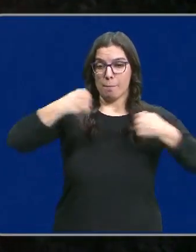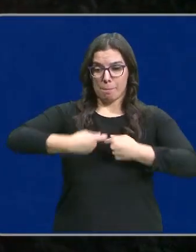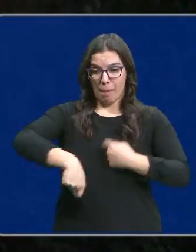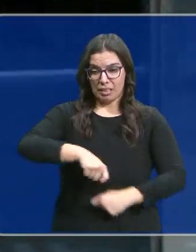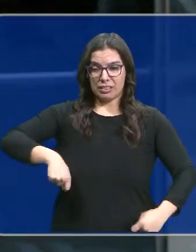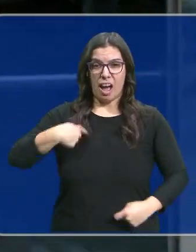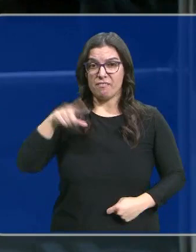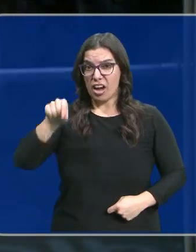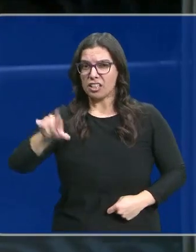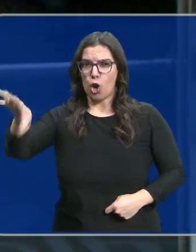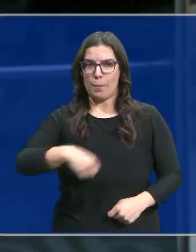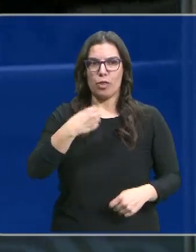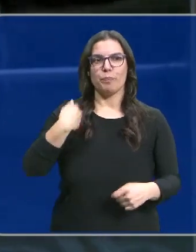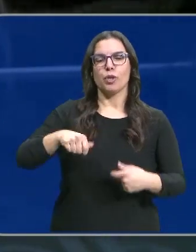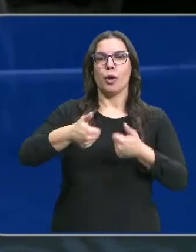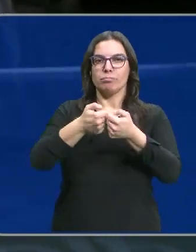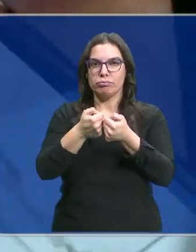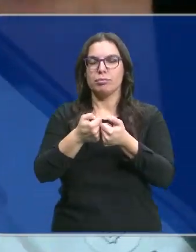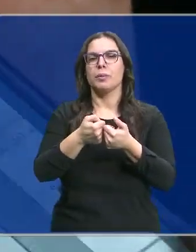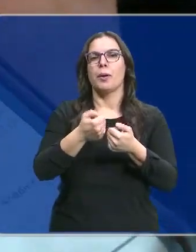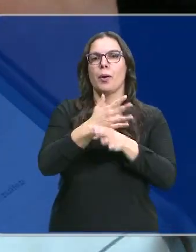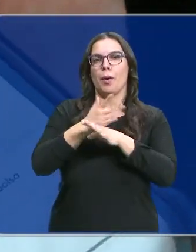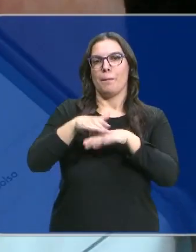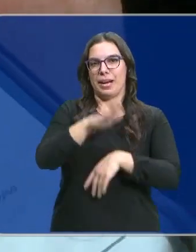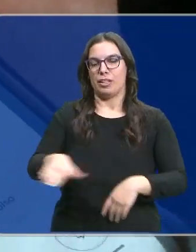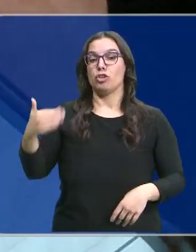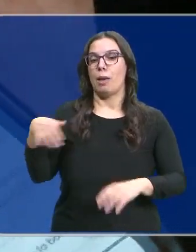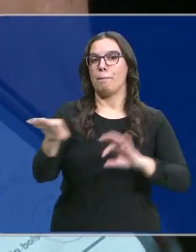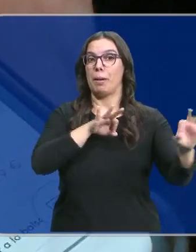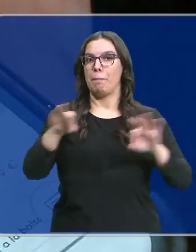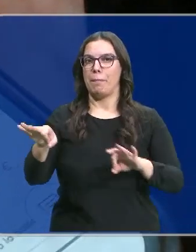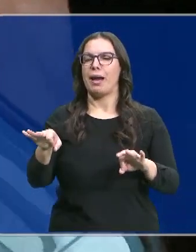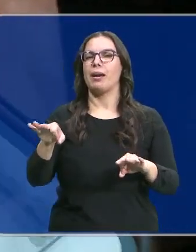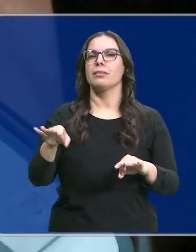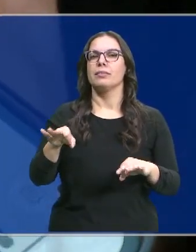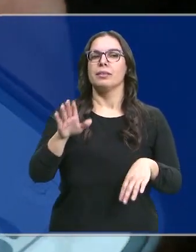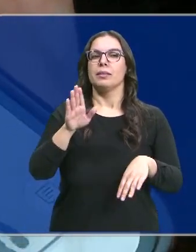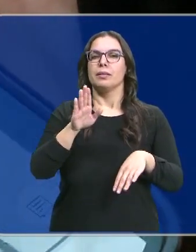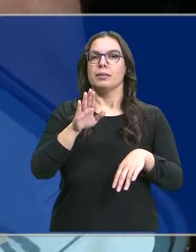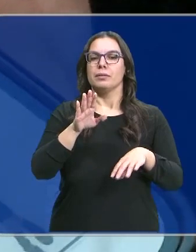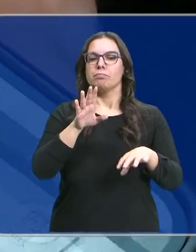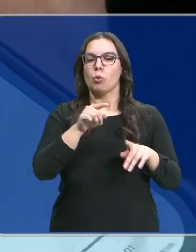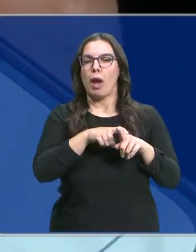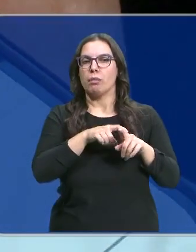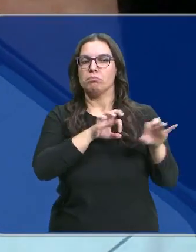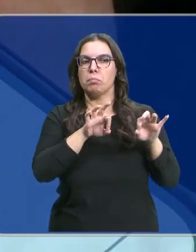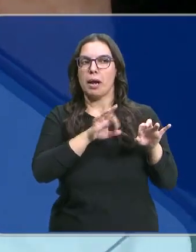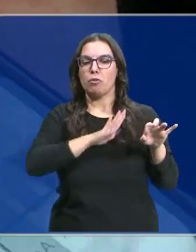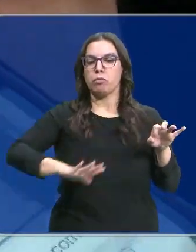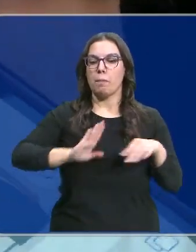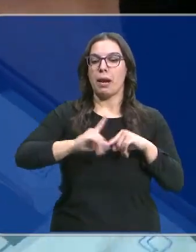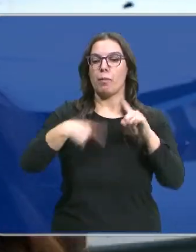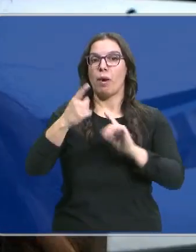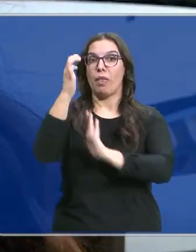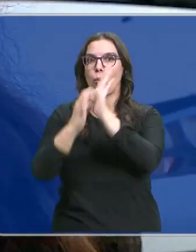entonces me he comprado una bata. Pues he comprado la Nintendo para el niño. Muchos ya van preparando sus cestas a la espera de que los descuentos se activen el viernes.